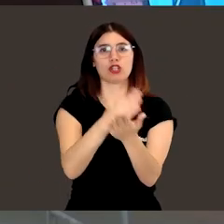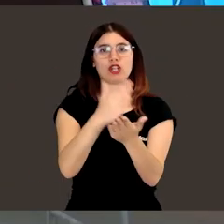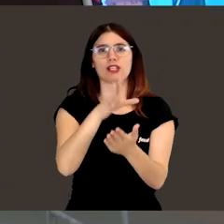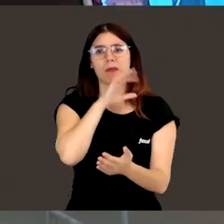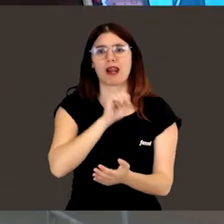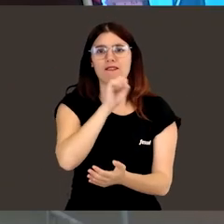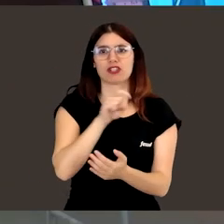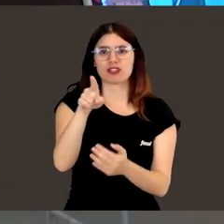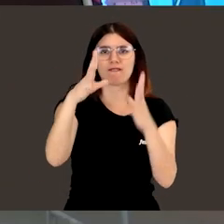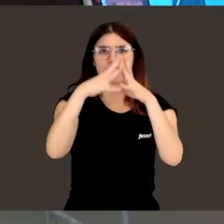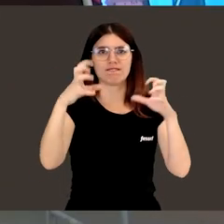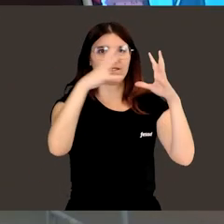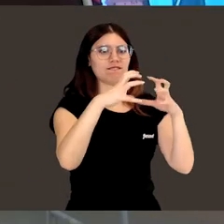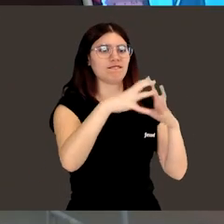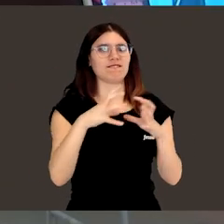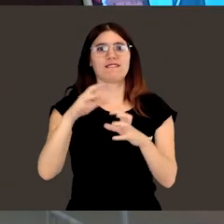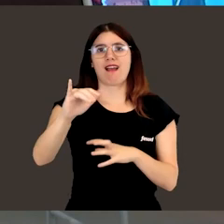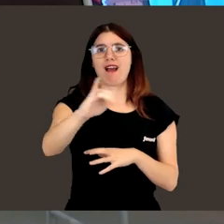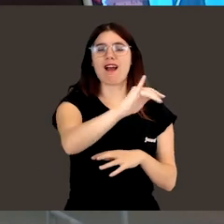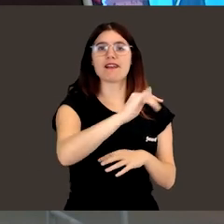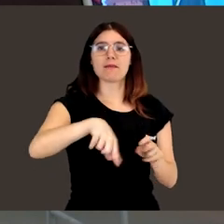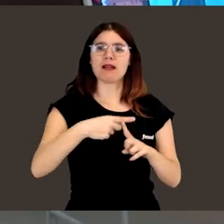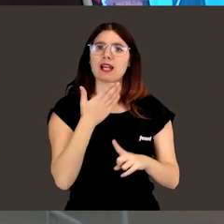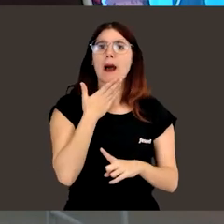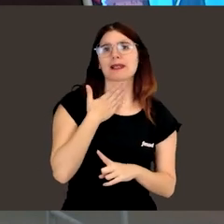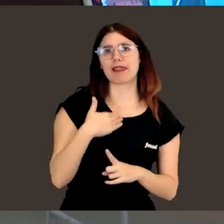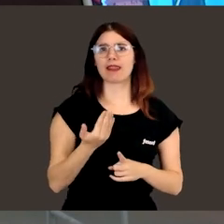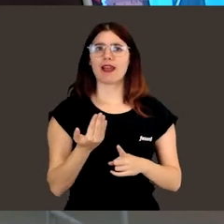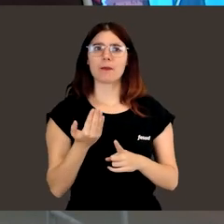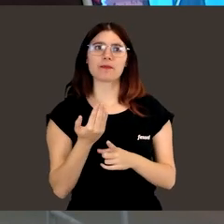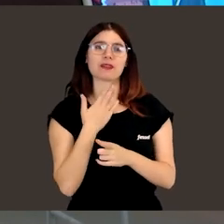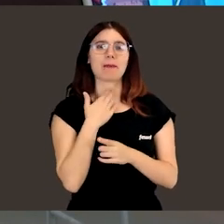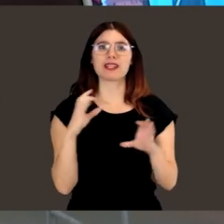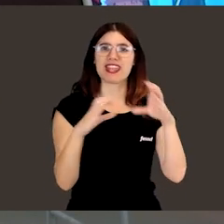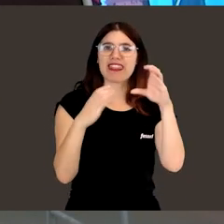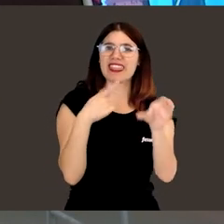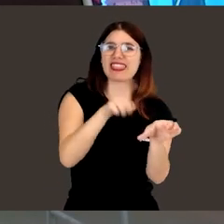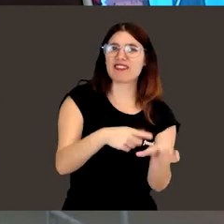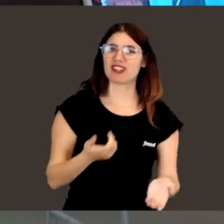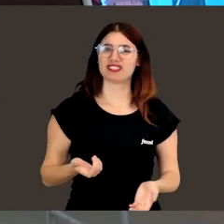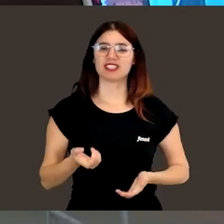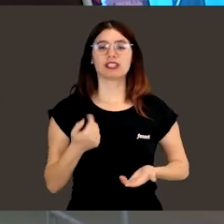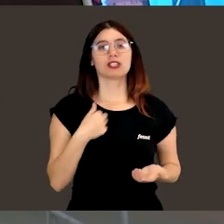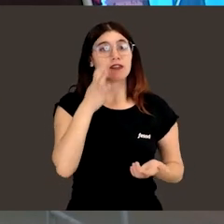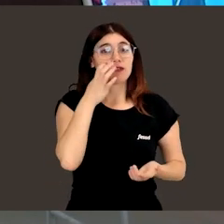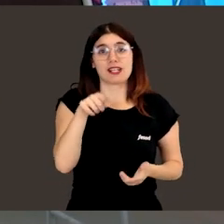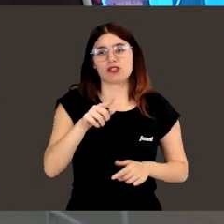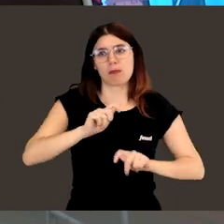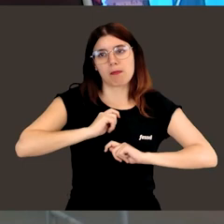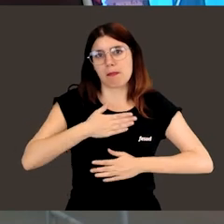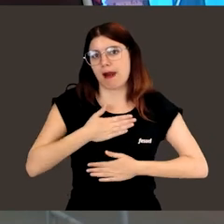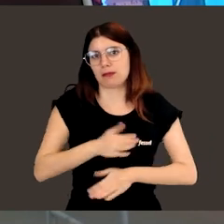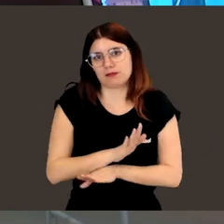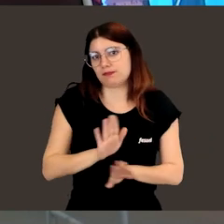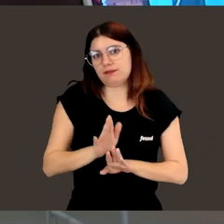magníficos, verle el entusiasmo que tenían y que les apetecía ser científico. Entonces,